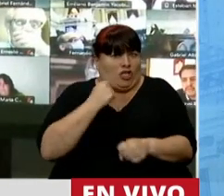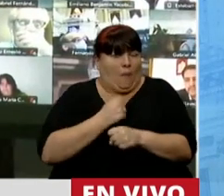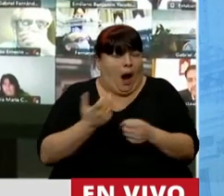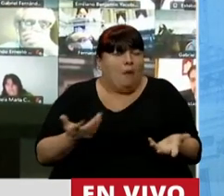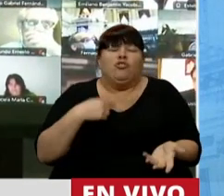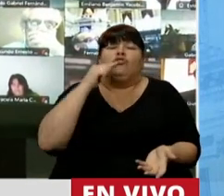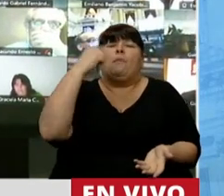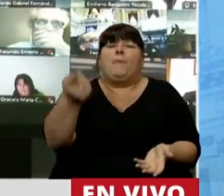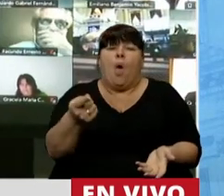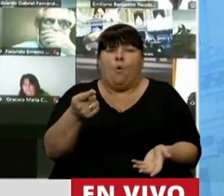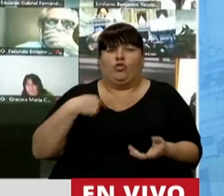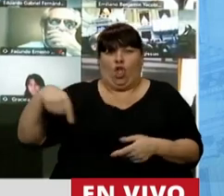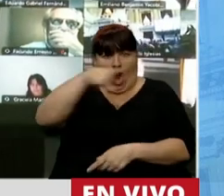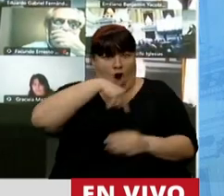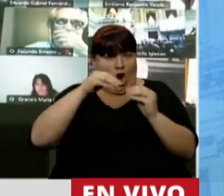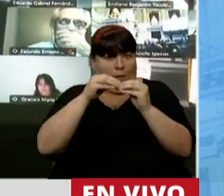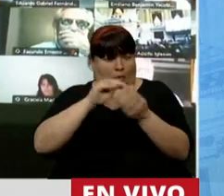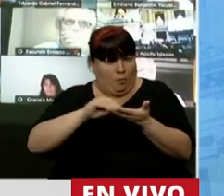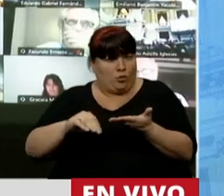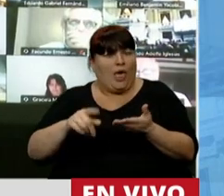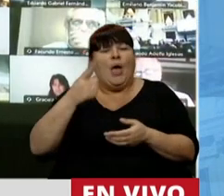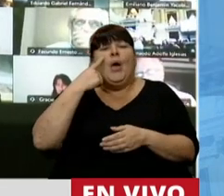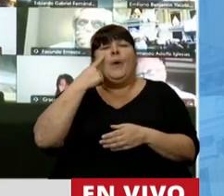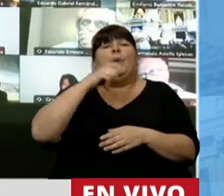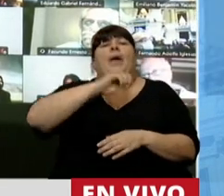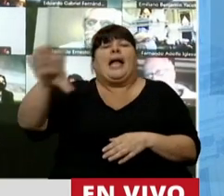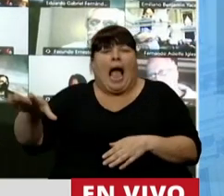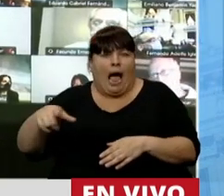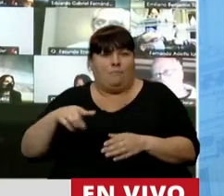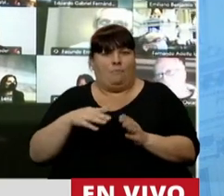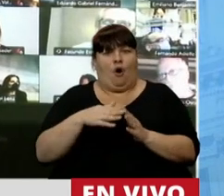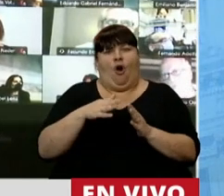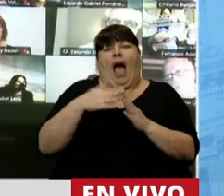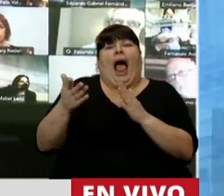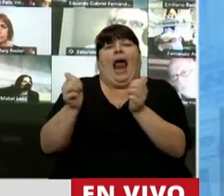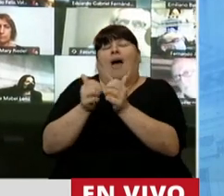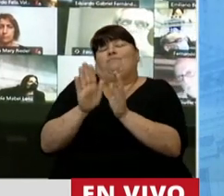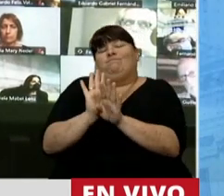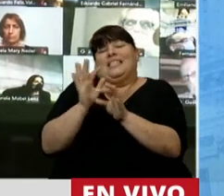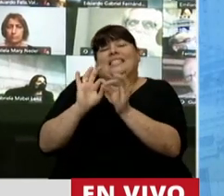le pregunto a los colegas, los que viven en el campo, los que están al lado de una PyME,